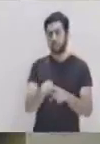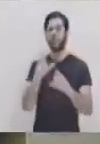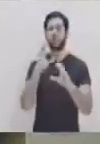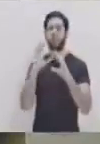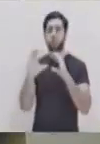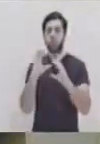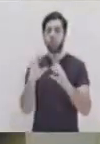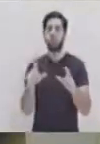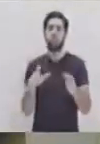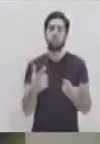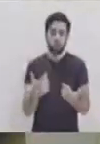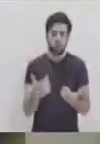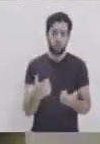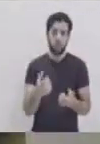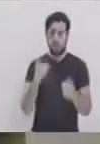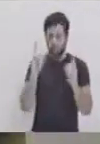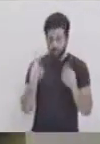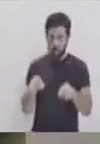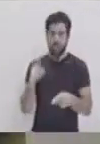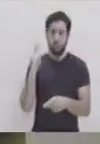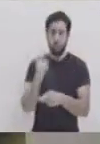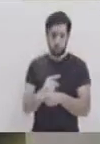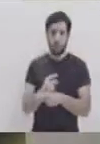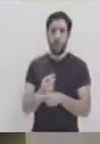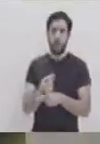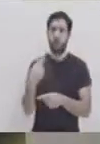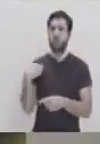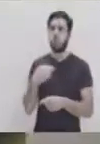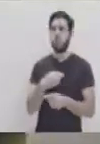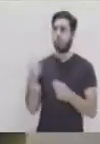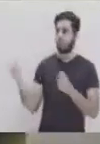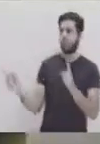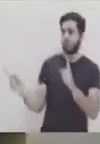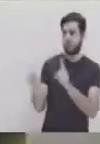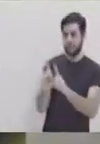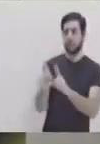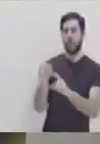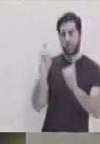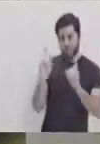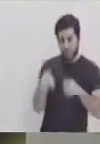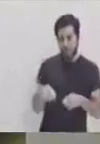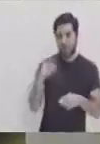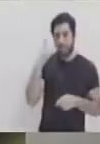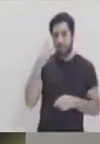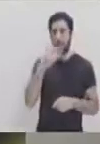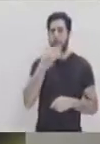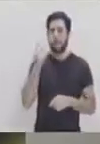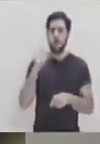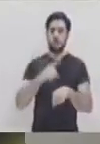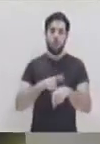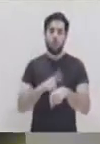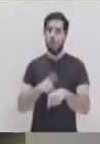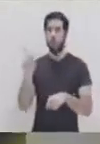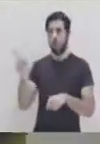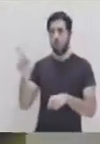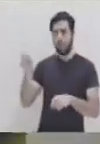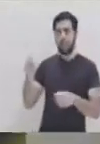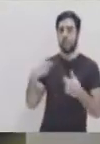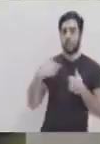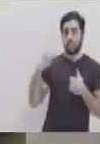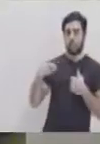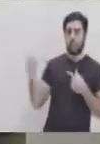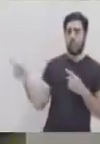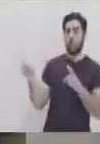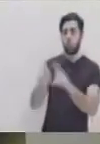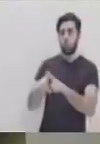necesitamos, ¿verdad? La comunicación, la afectividad. Que esa persona a que queremos mucho sepa que estamos ahí para ella en el momento que ella nos